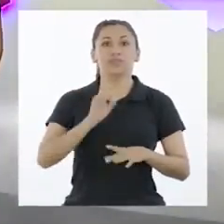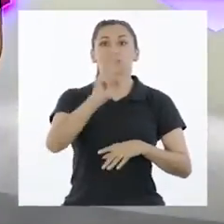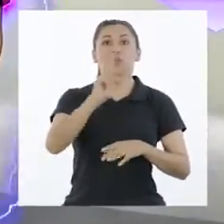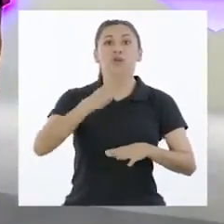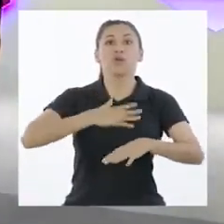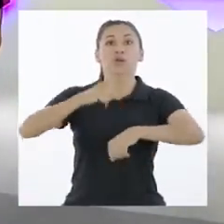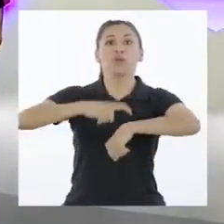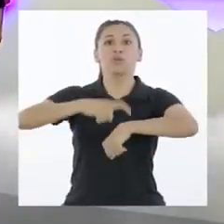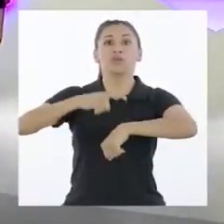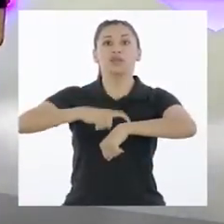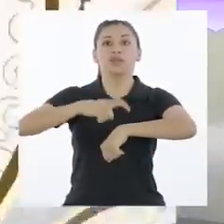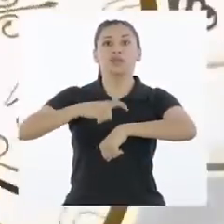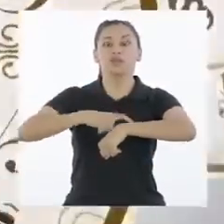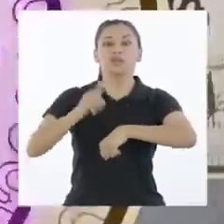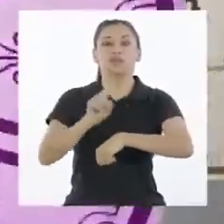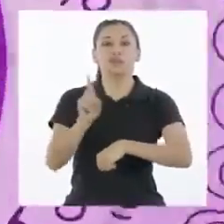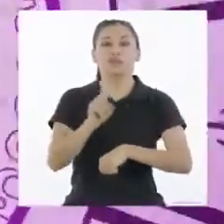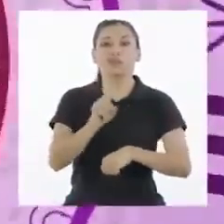¡No! ¡Mi reloj!